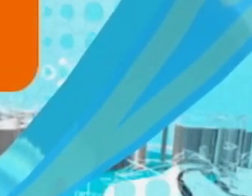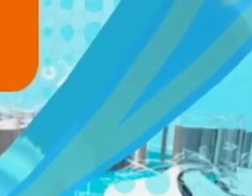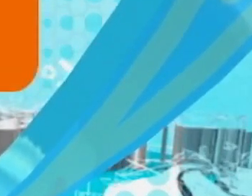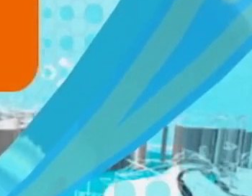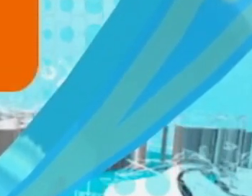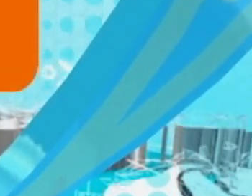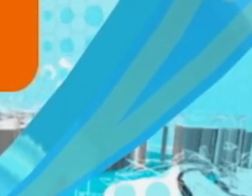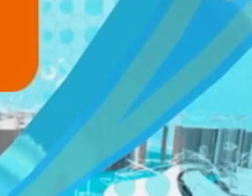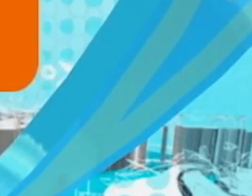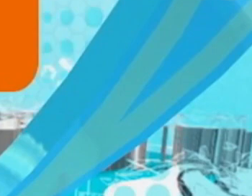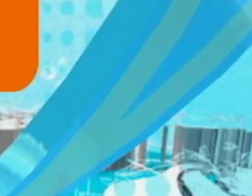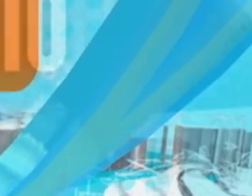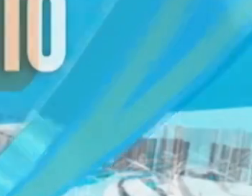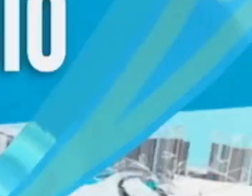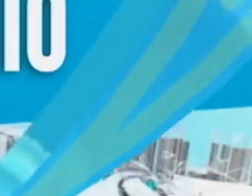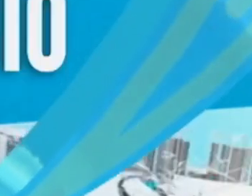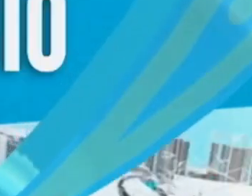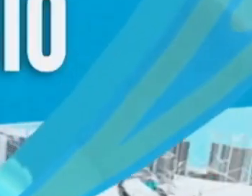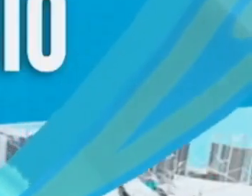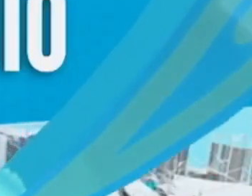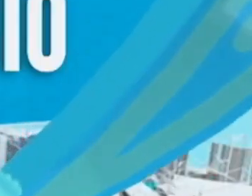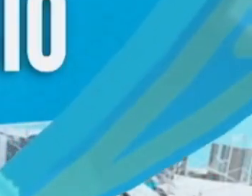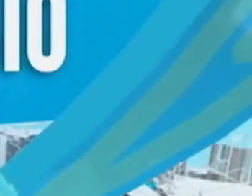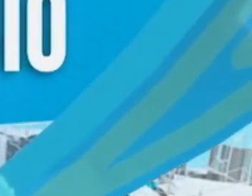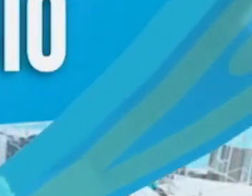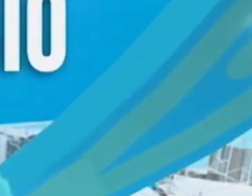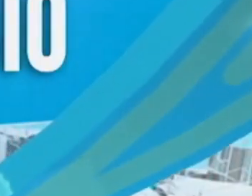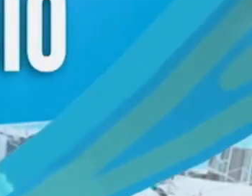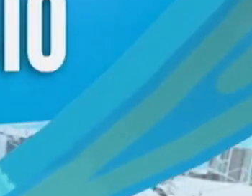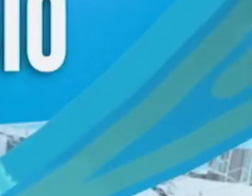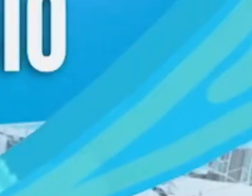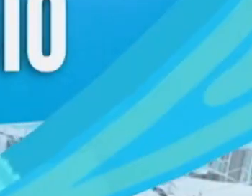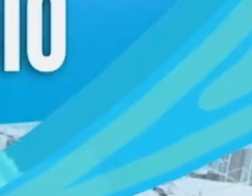Banco Popular presentó El El Tipo de Cambio.